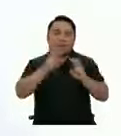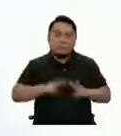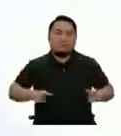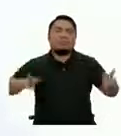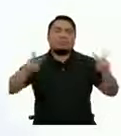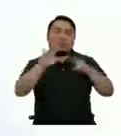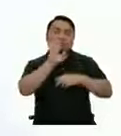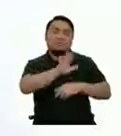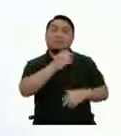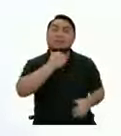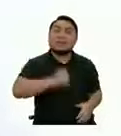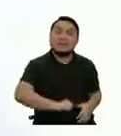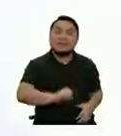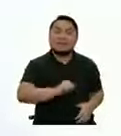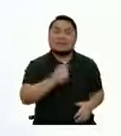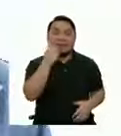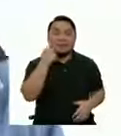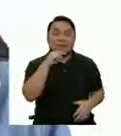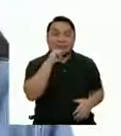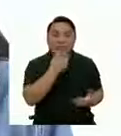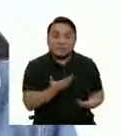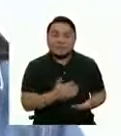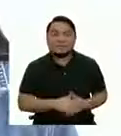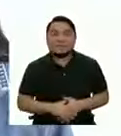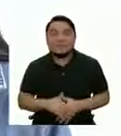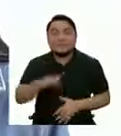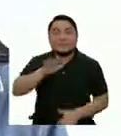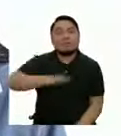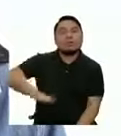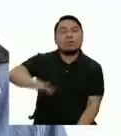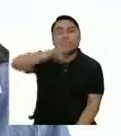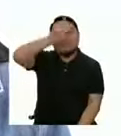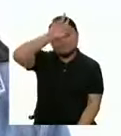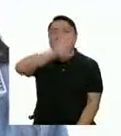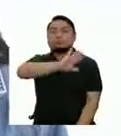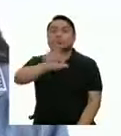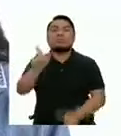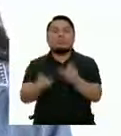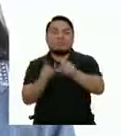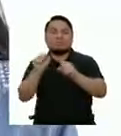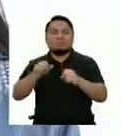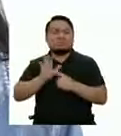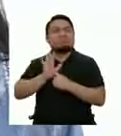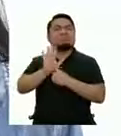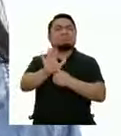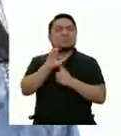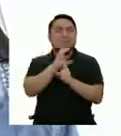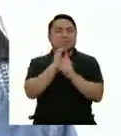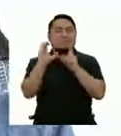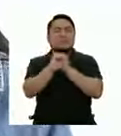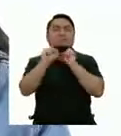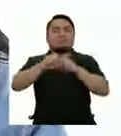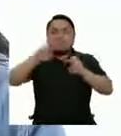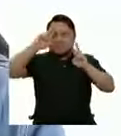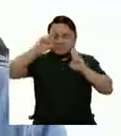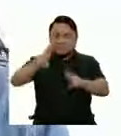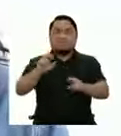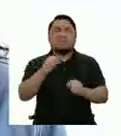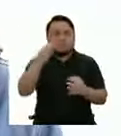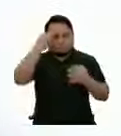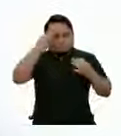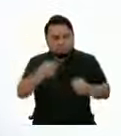valores para sus hijos e hijas El Perú y su gente demostró que somos una cultura de respeto y